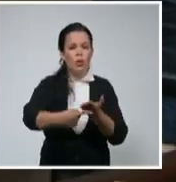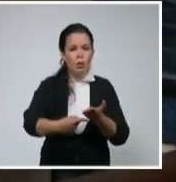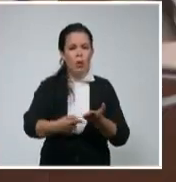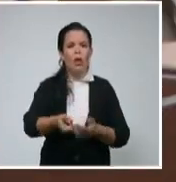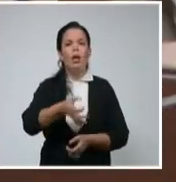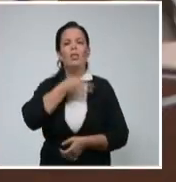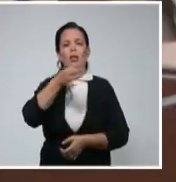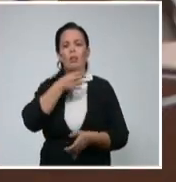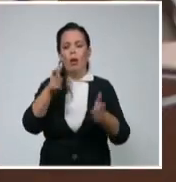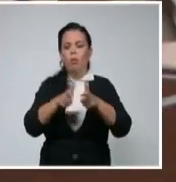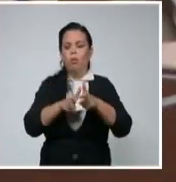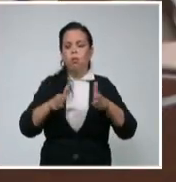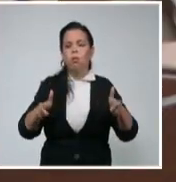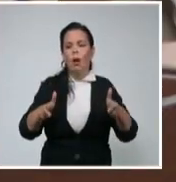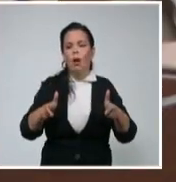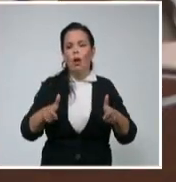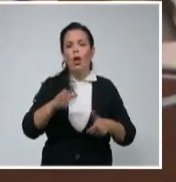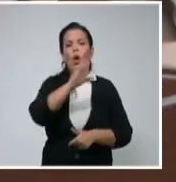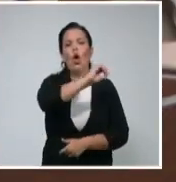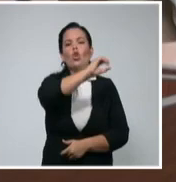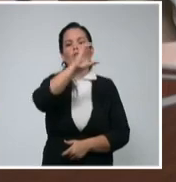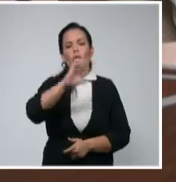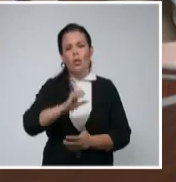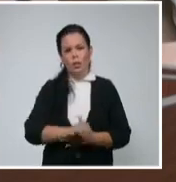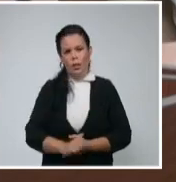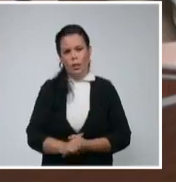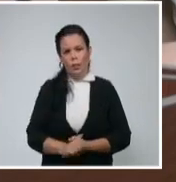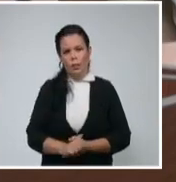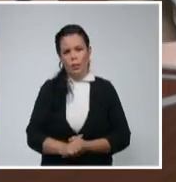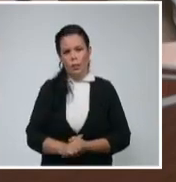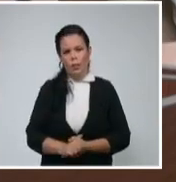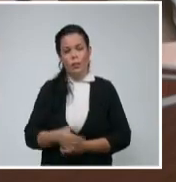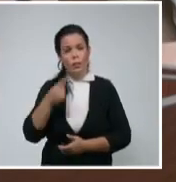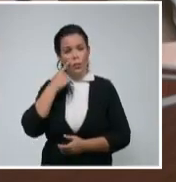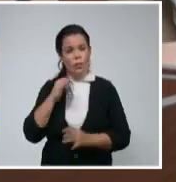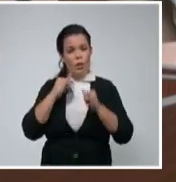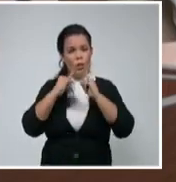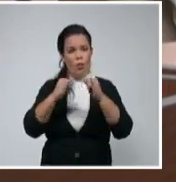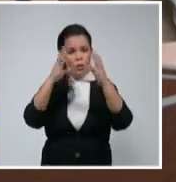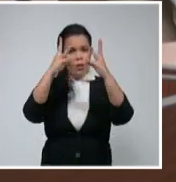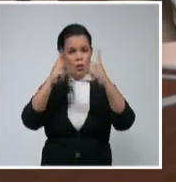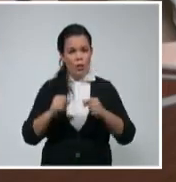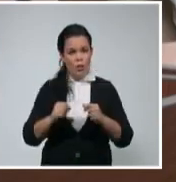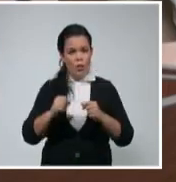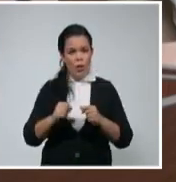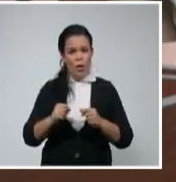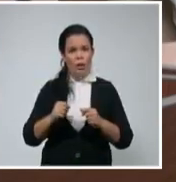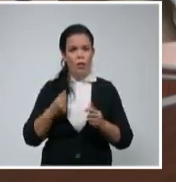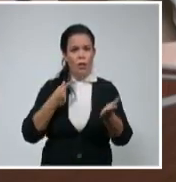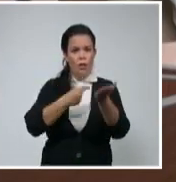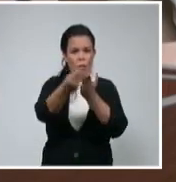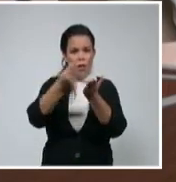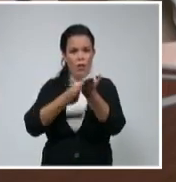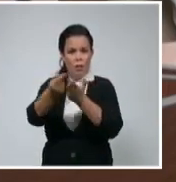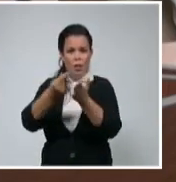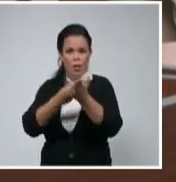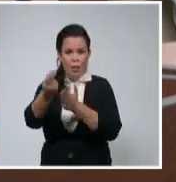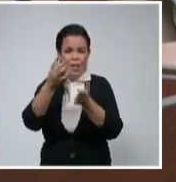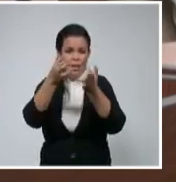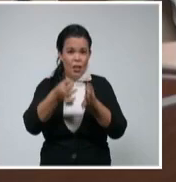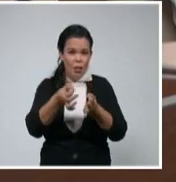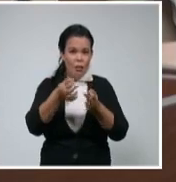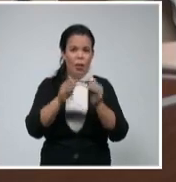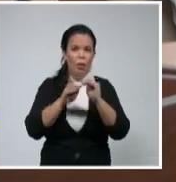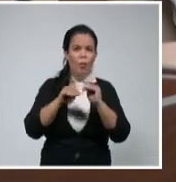occidental. El número de casos diarios que se presentan, observen que se han mantenido durante todo el mes de febrero por encima de los 600 casos,